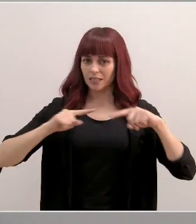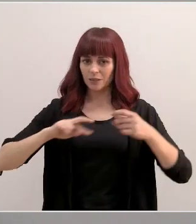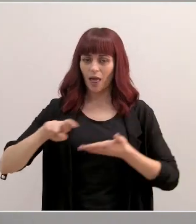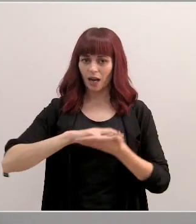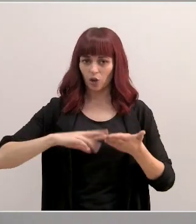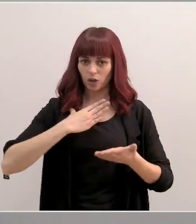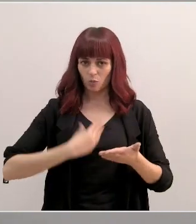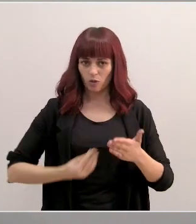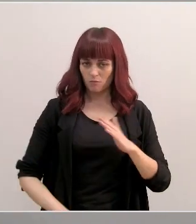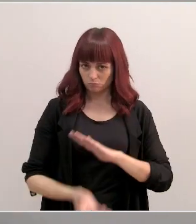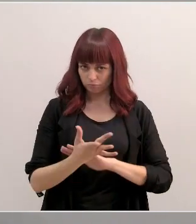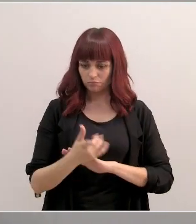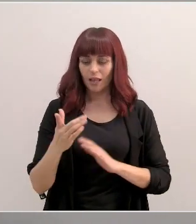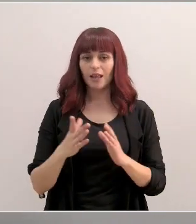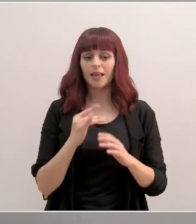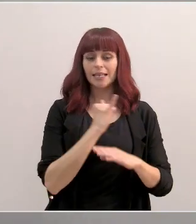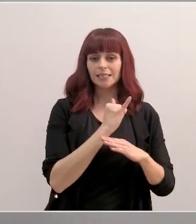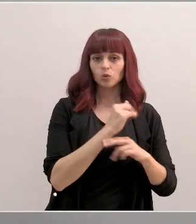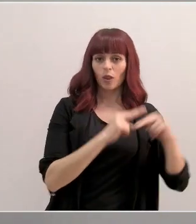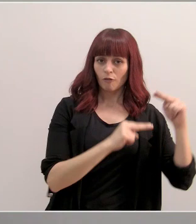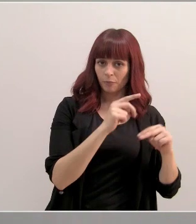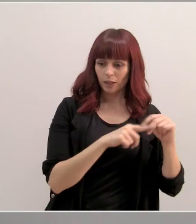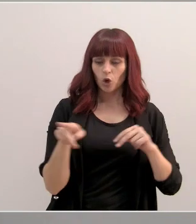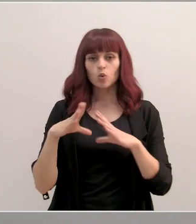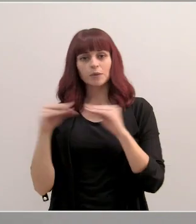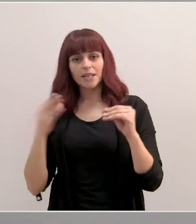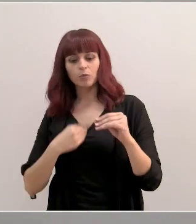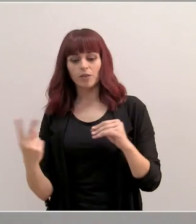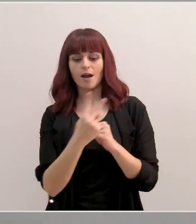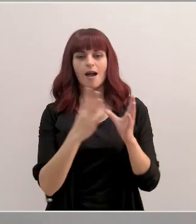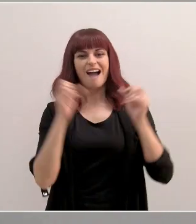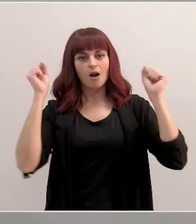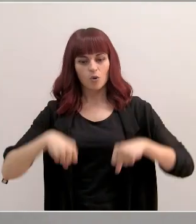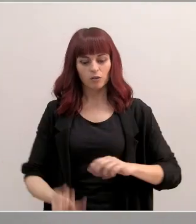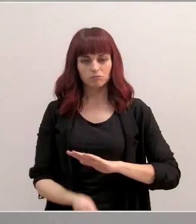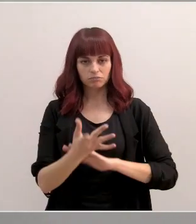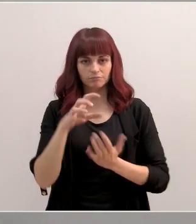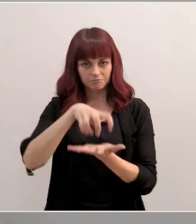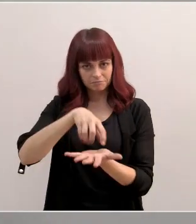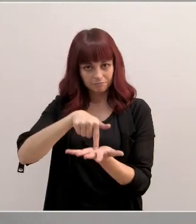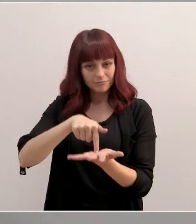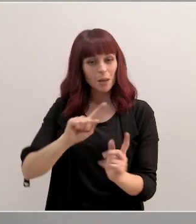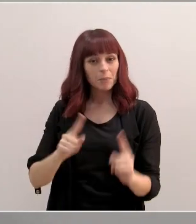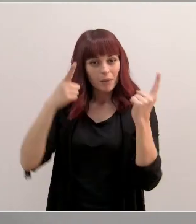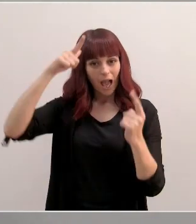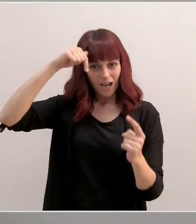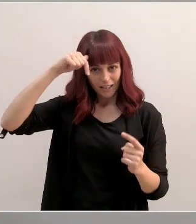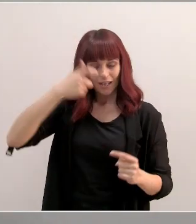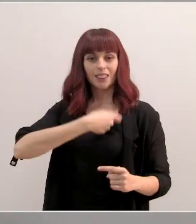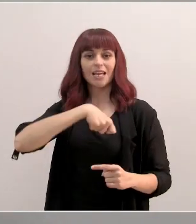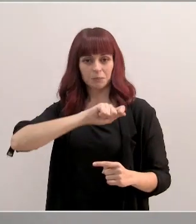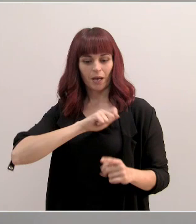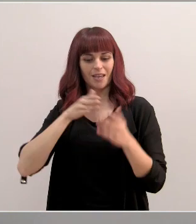mediante un acuerdo entre el Instituto de Fomento y la Universidad de Murcia. Se trata de la primera cátedra de España